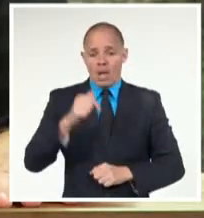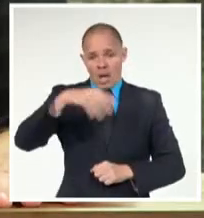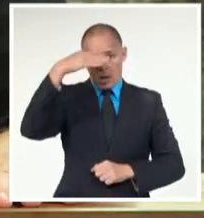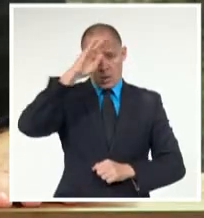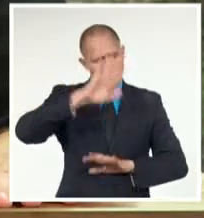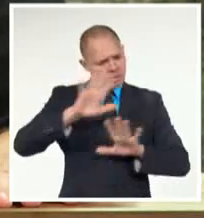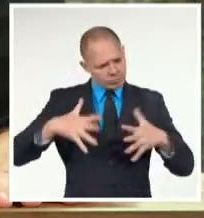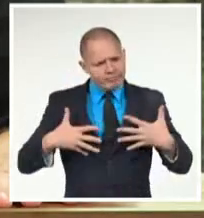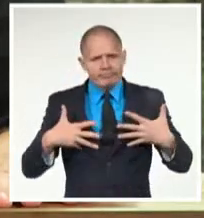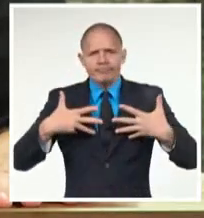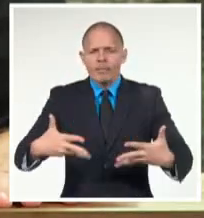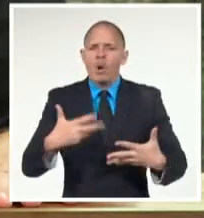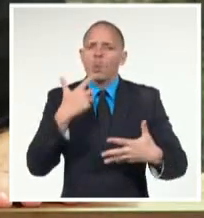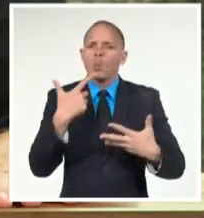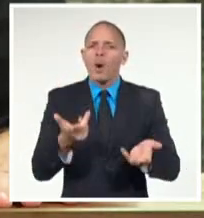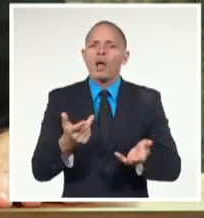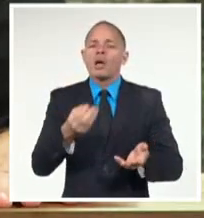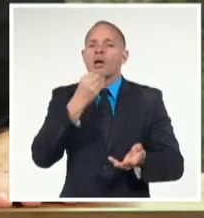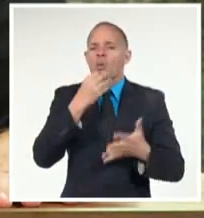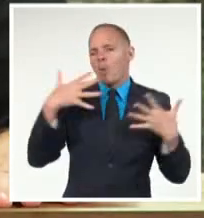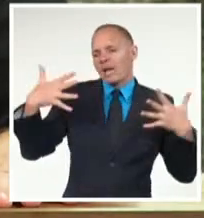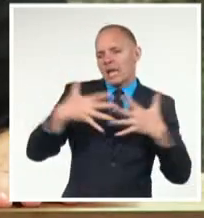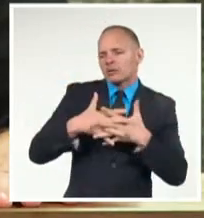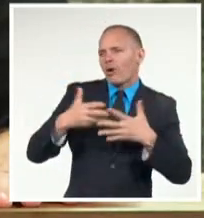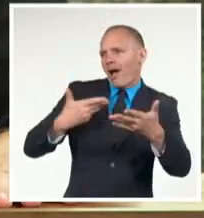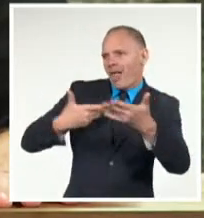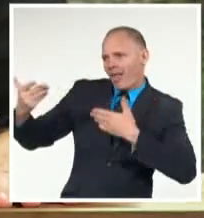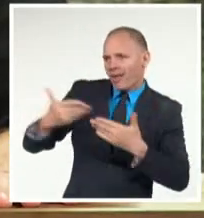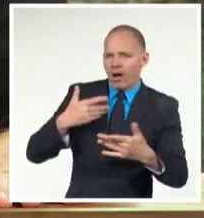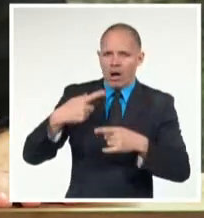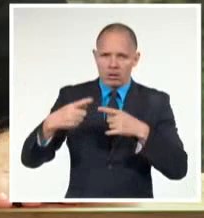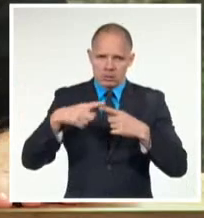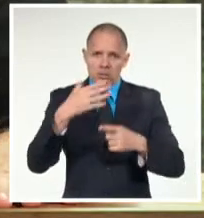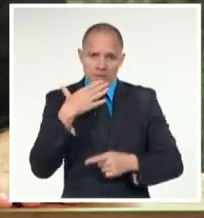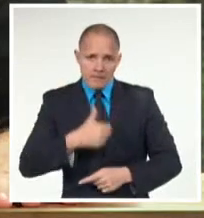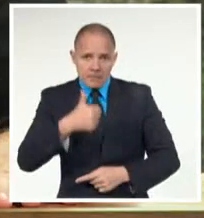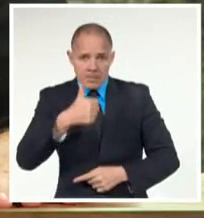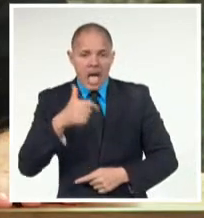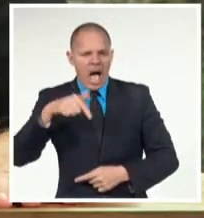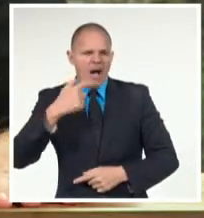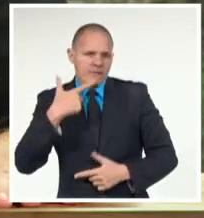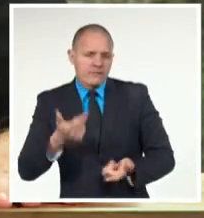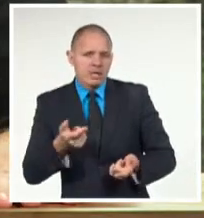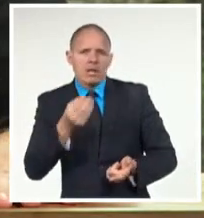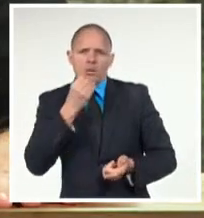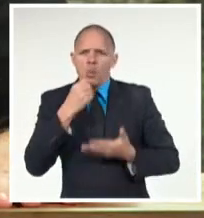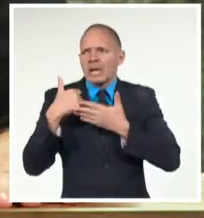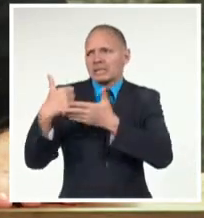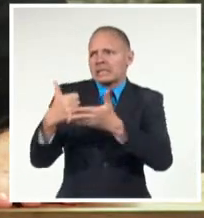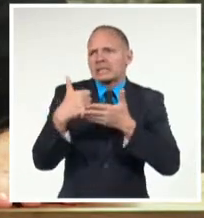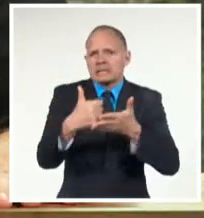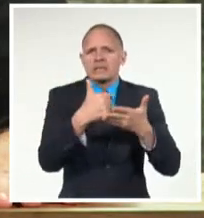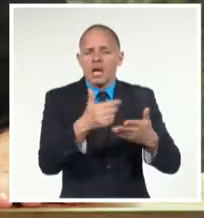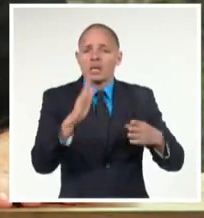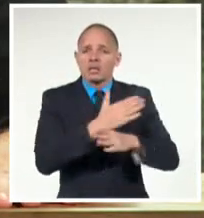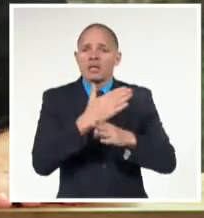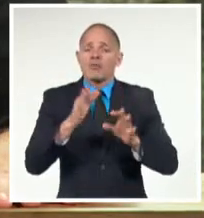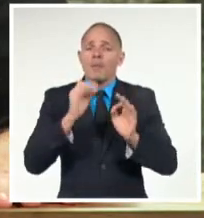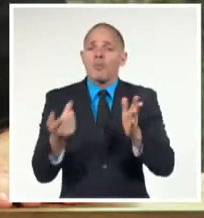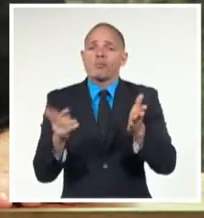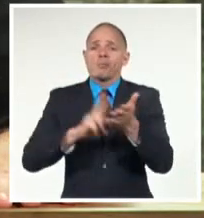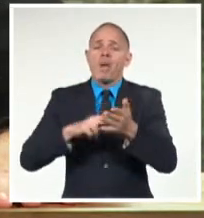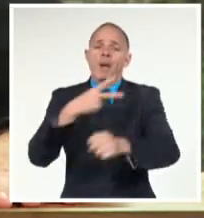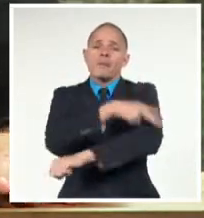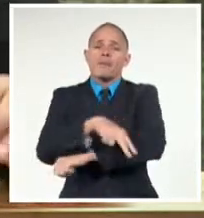disposición de incentivar las relaciones de cooperación y propiciar un mayor nivel de intercambio entre los miembros de la Unión Económica Euroasiática